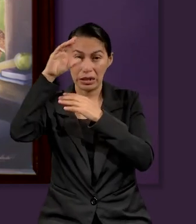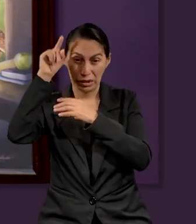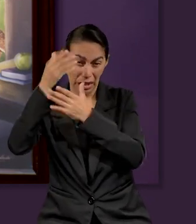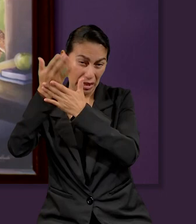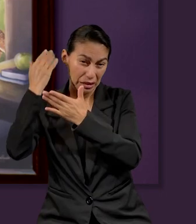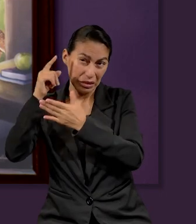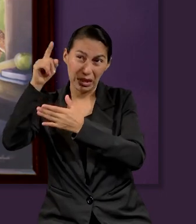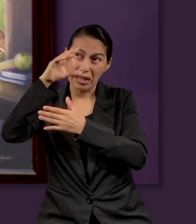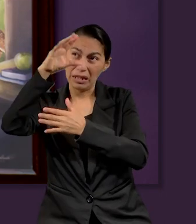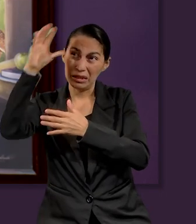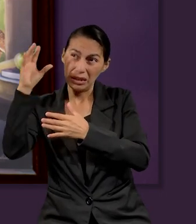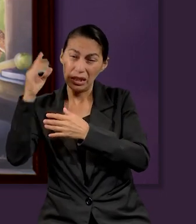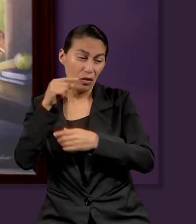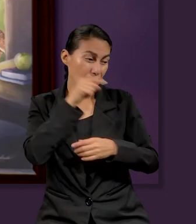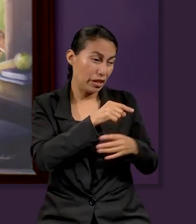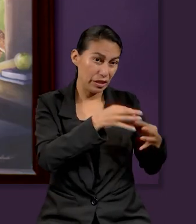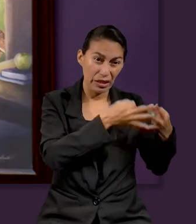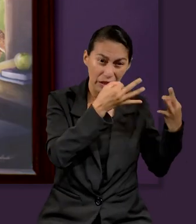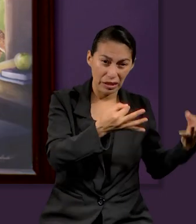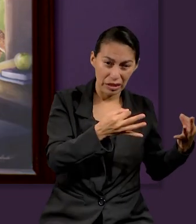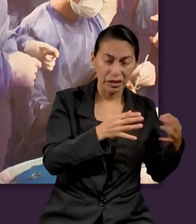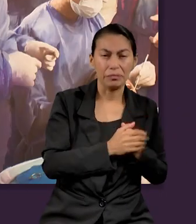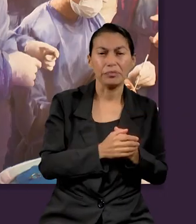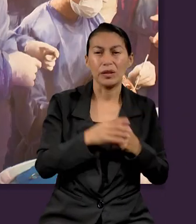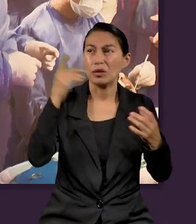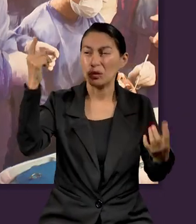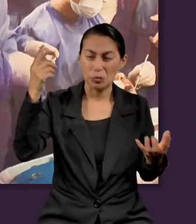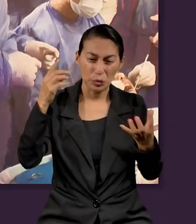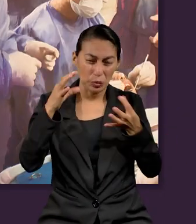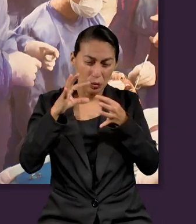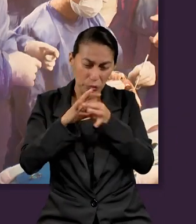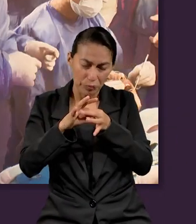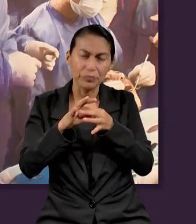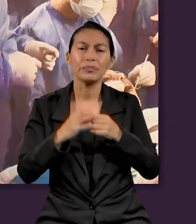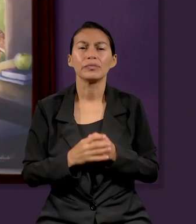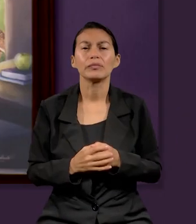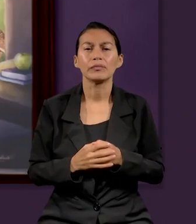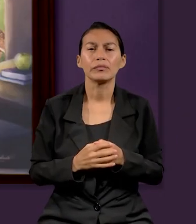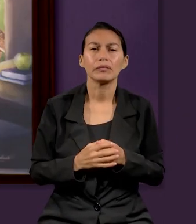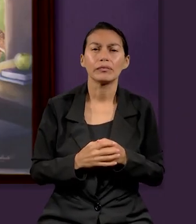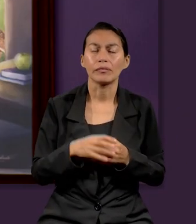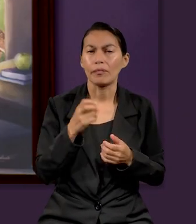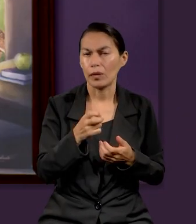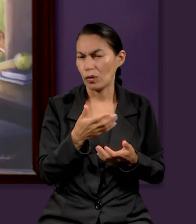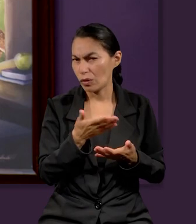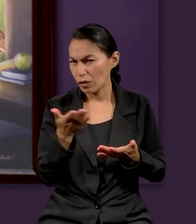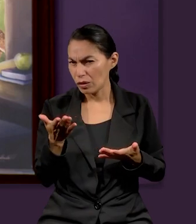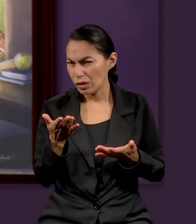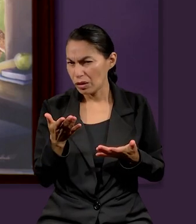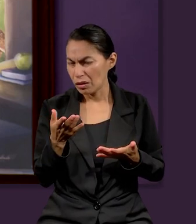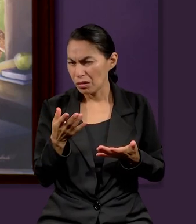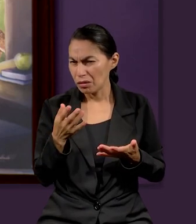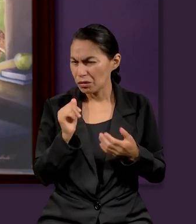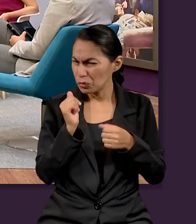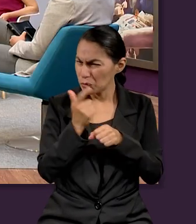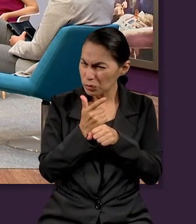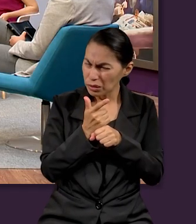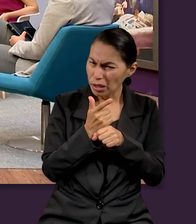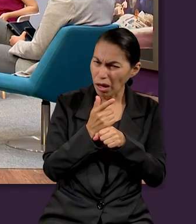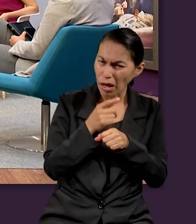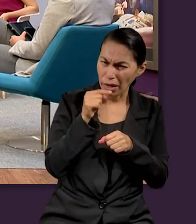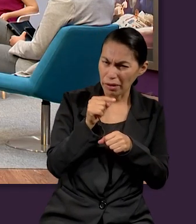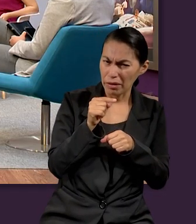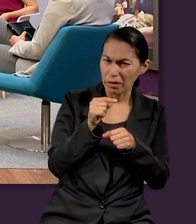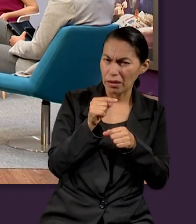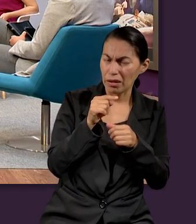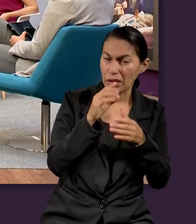lo que ocurrió en el cielo y lo que ocurrirá aquí en la tierra. está ocurriendo. Fantástico, fantástico. Ahora, si ustedes se dan cuenta,